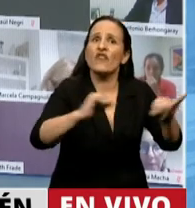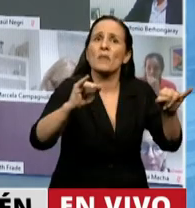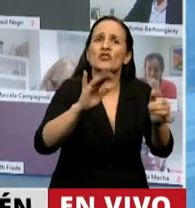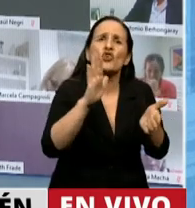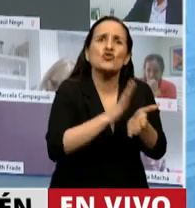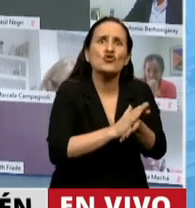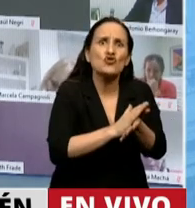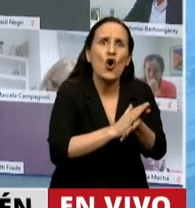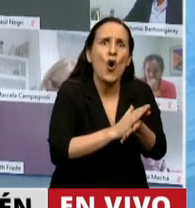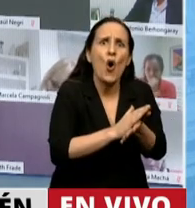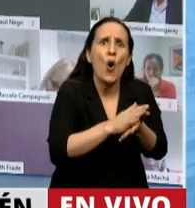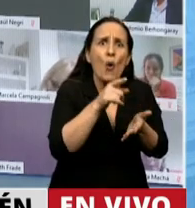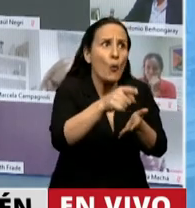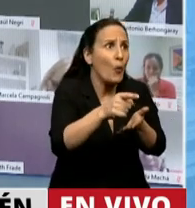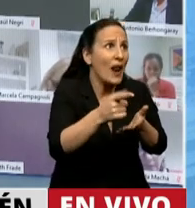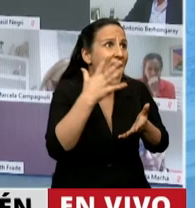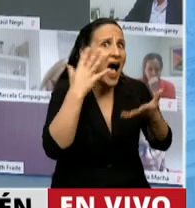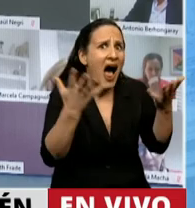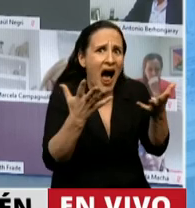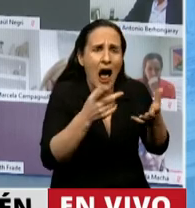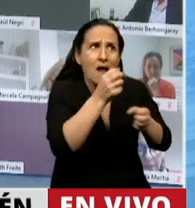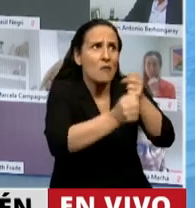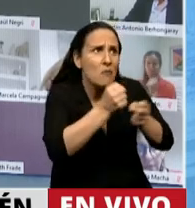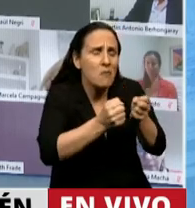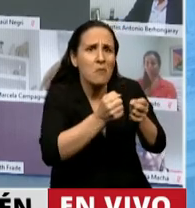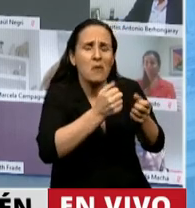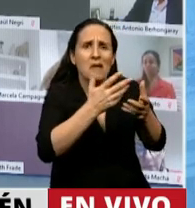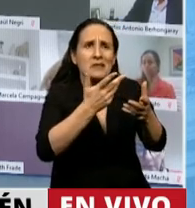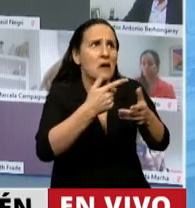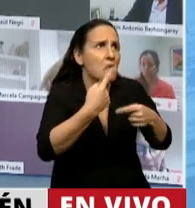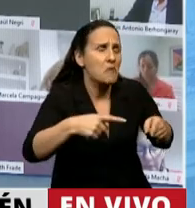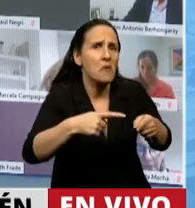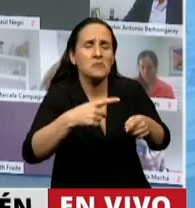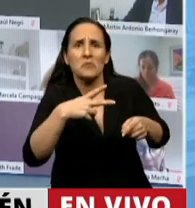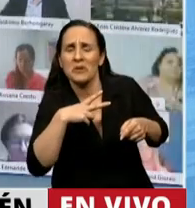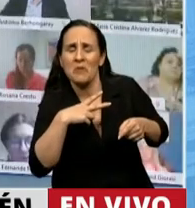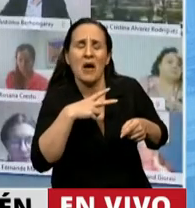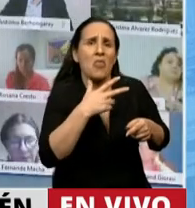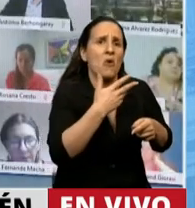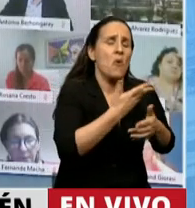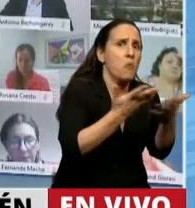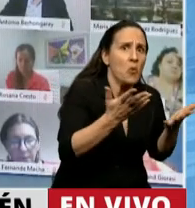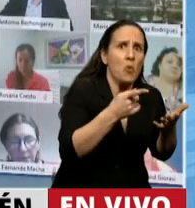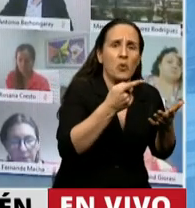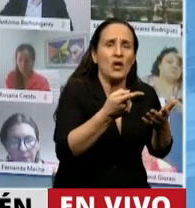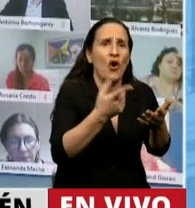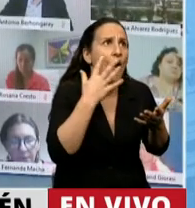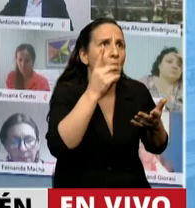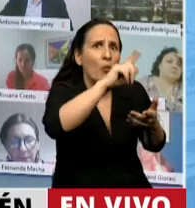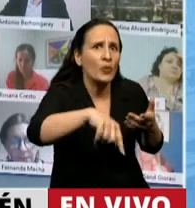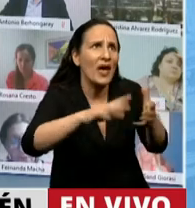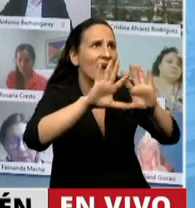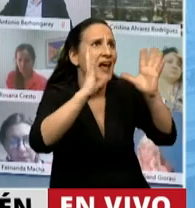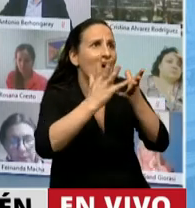impacto que causan o pudieran causar sobre el ambiente actividades públicas o privadas. Sin duda, señor